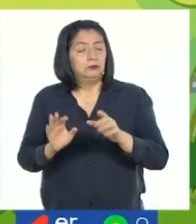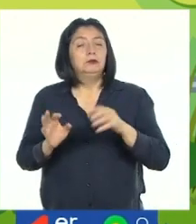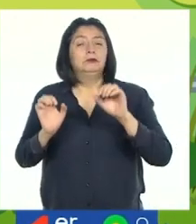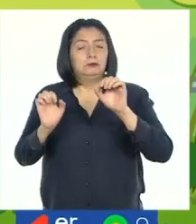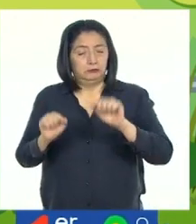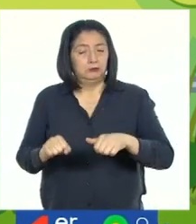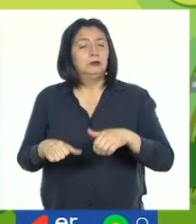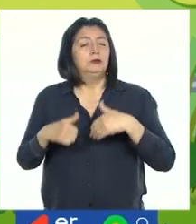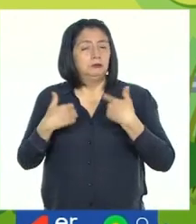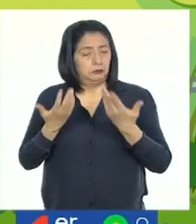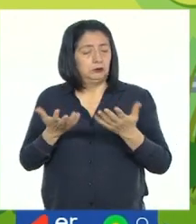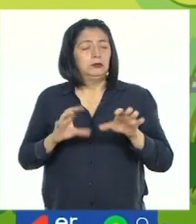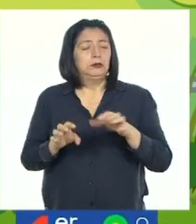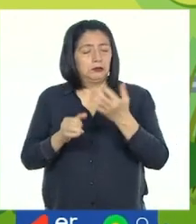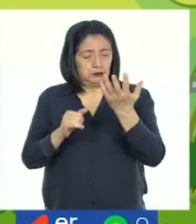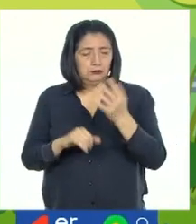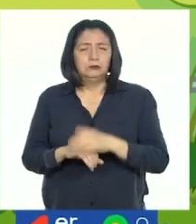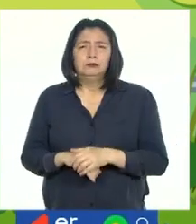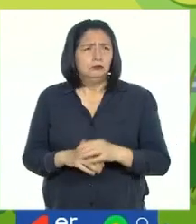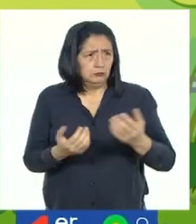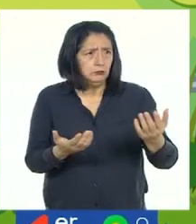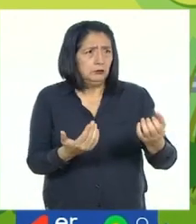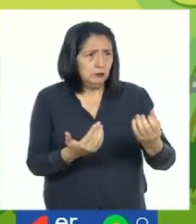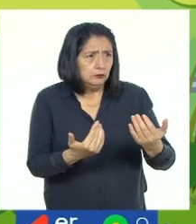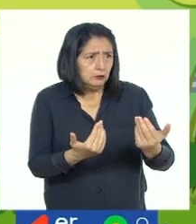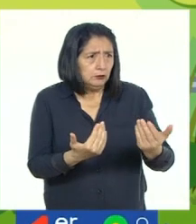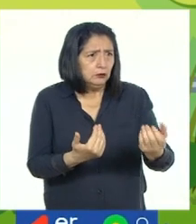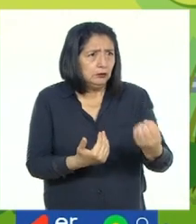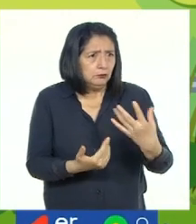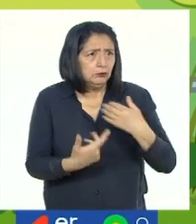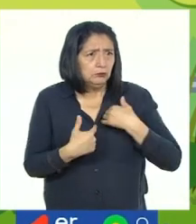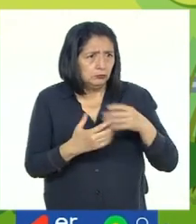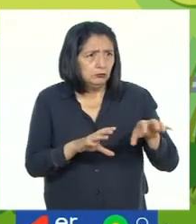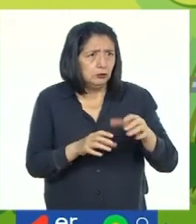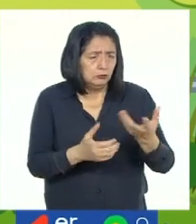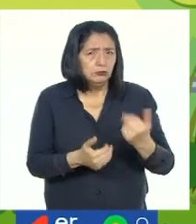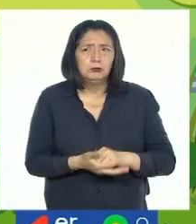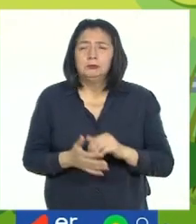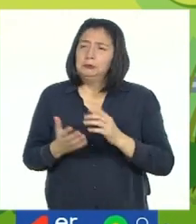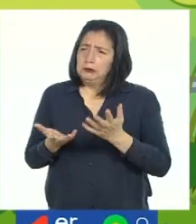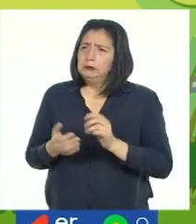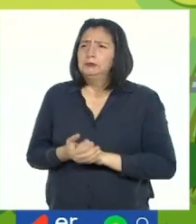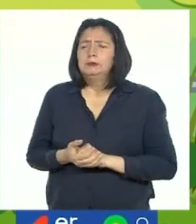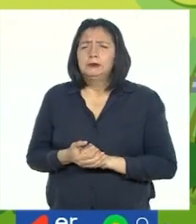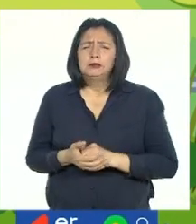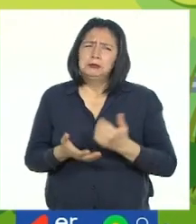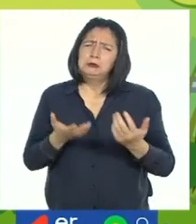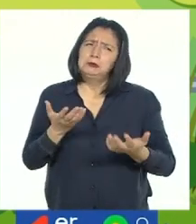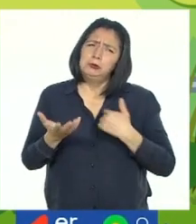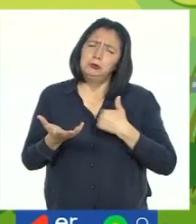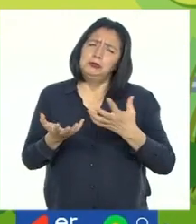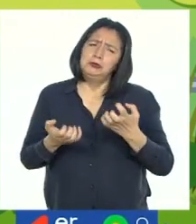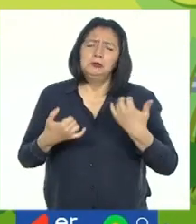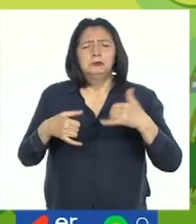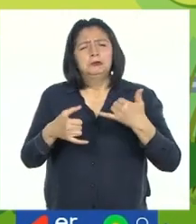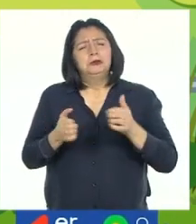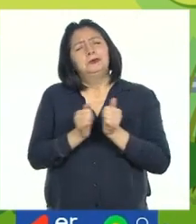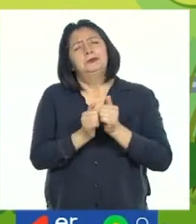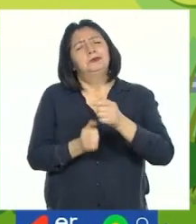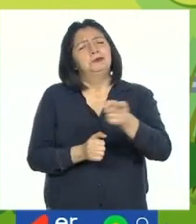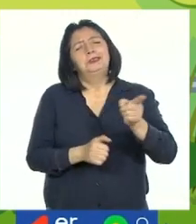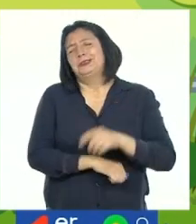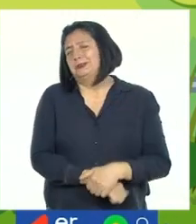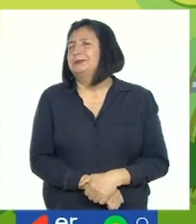hay algo que puedes hacer. Claro. Dímelo y lo hago. Pues... quisiera jugar algo con